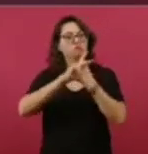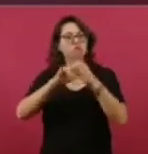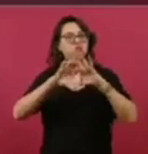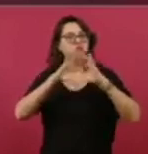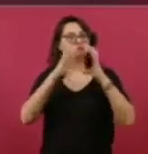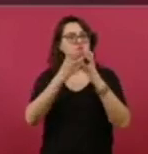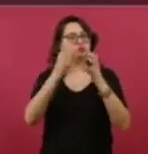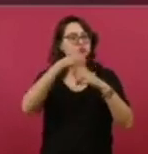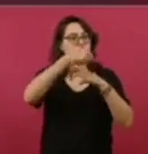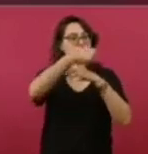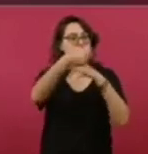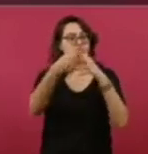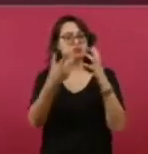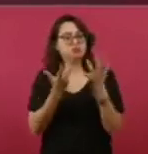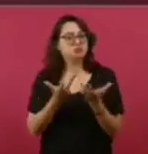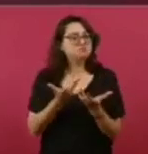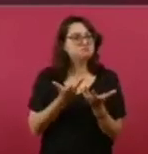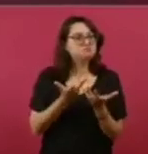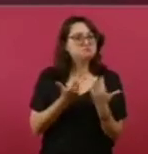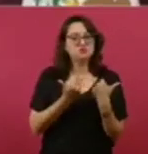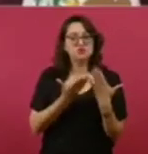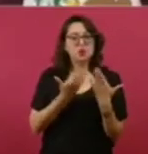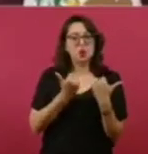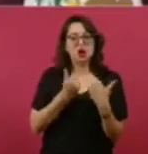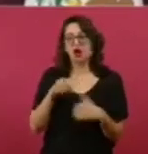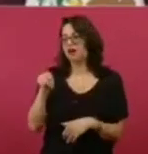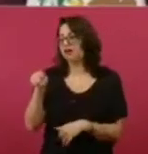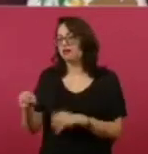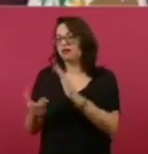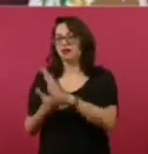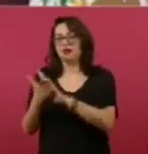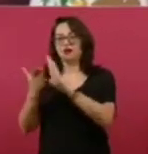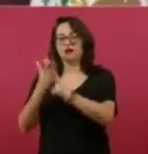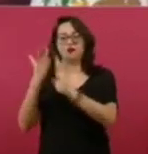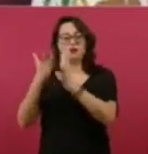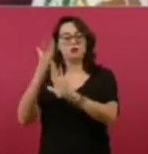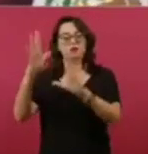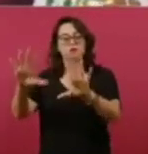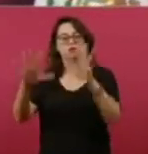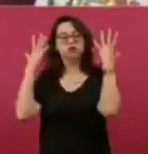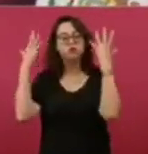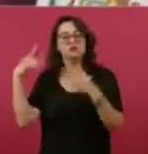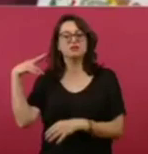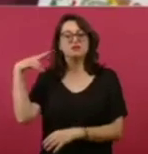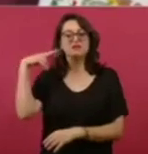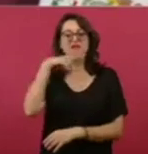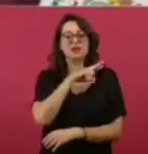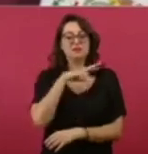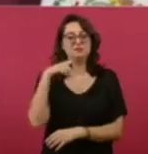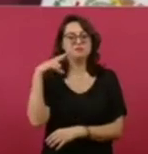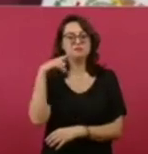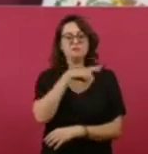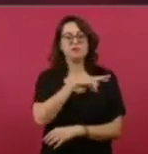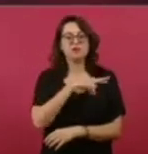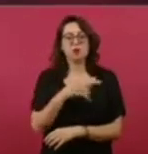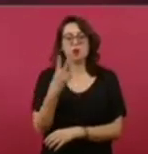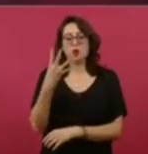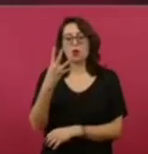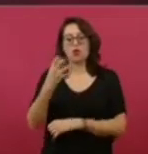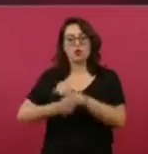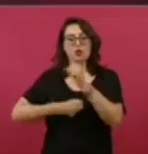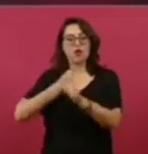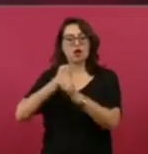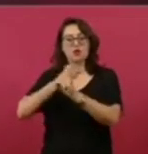récord, cuatro años y medio.